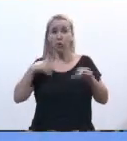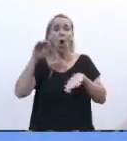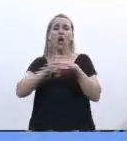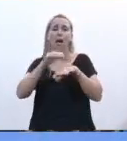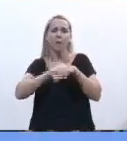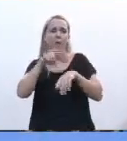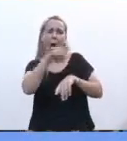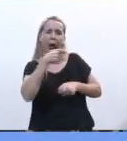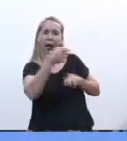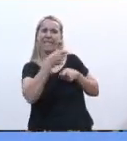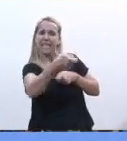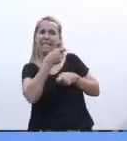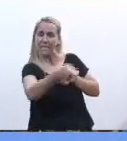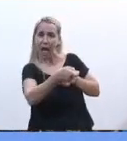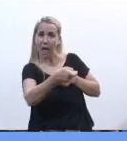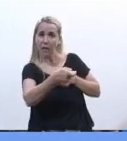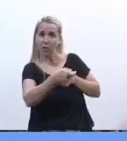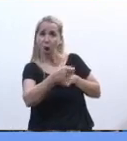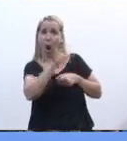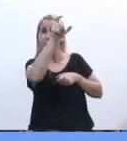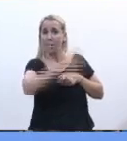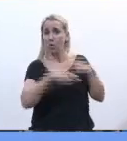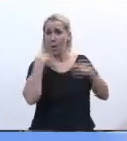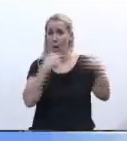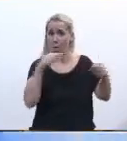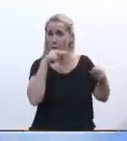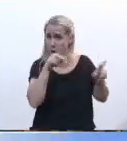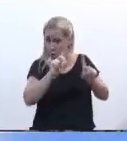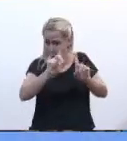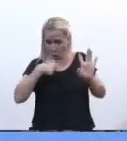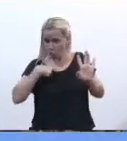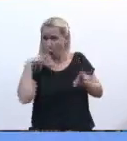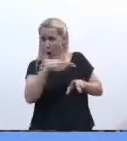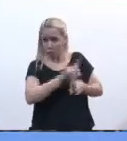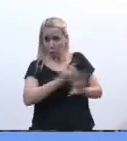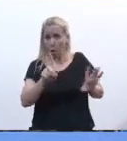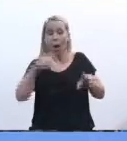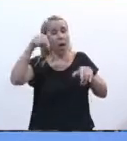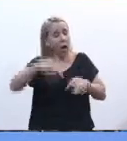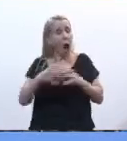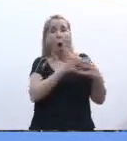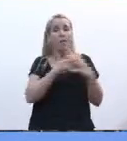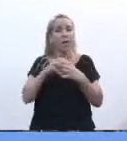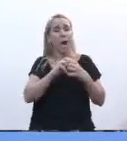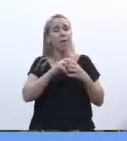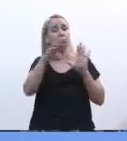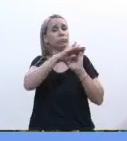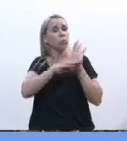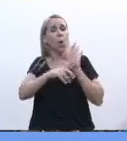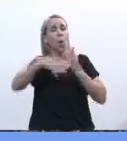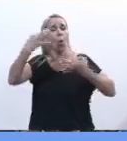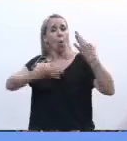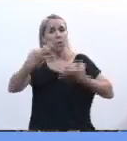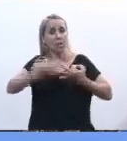asesinato y domicilio a nadie que tenga el pañuelo verde. Para nada. Estamos debatiendo un ordenamiento jurídico con